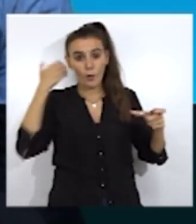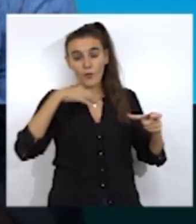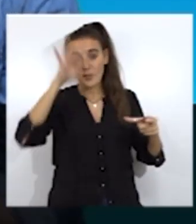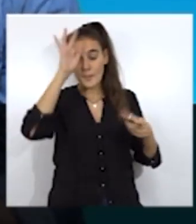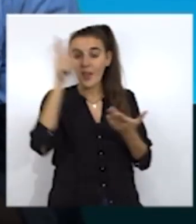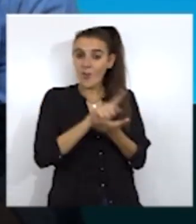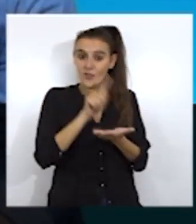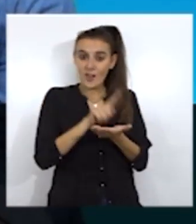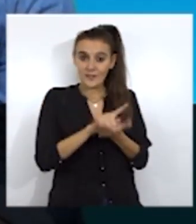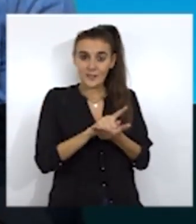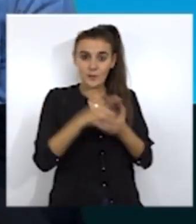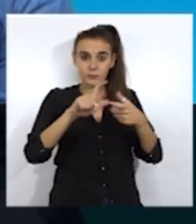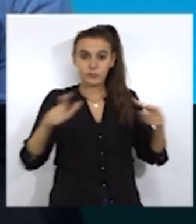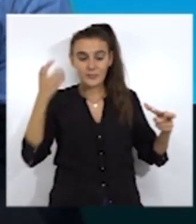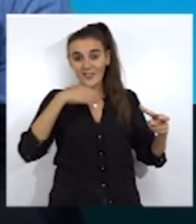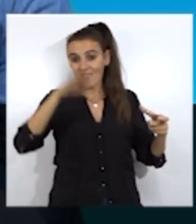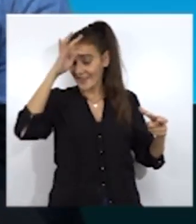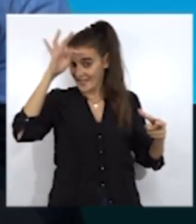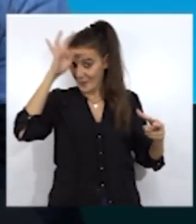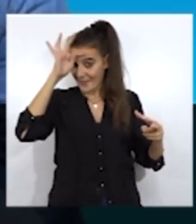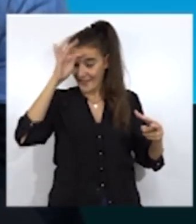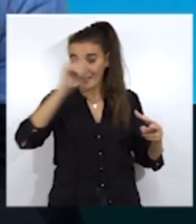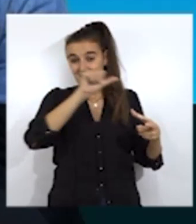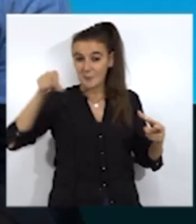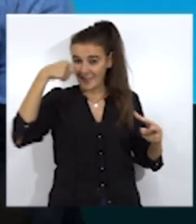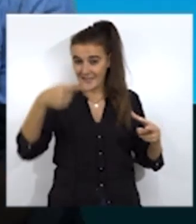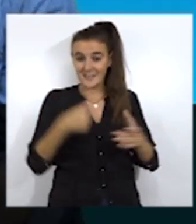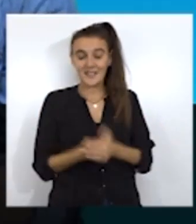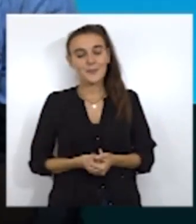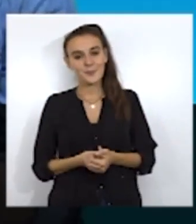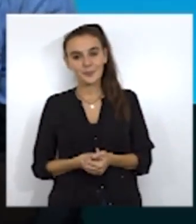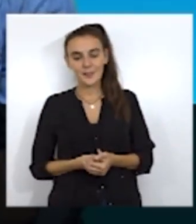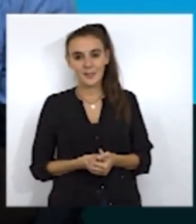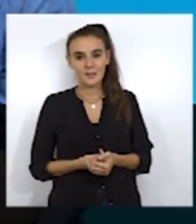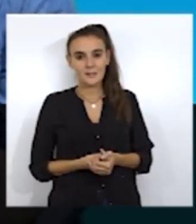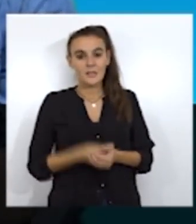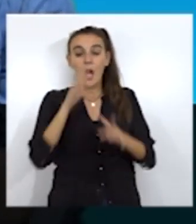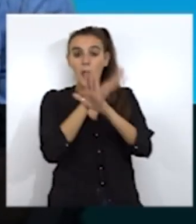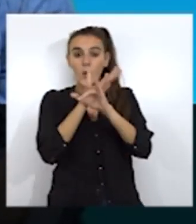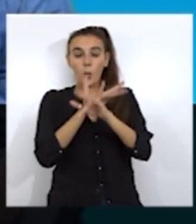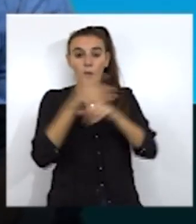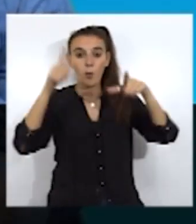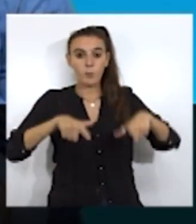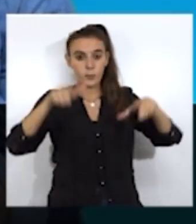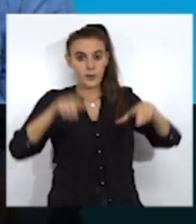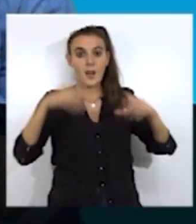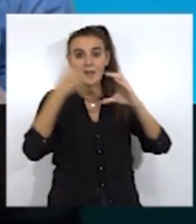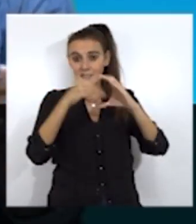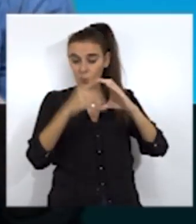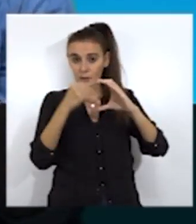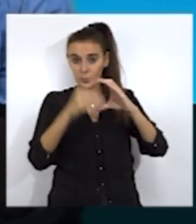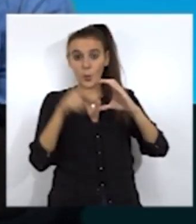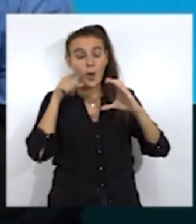se va a extender al fin de semana siguiente. El torneo se va a celebrar en las instalaciones de la Casa de la Juventud y